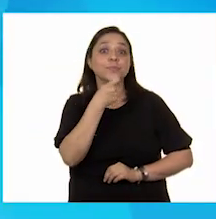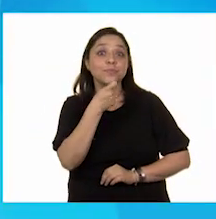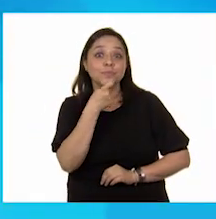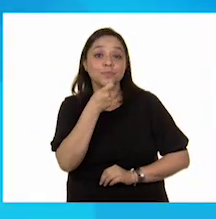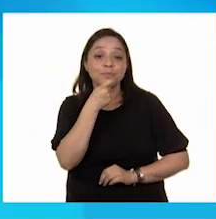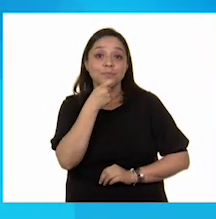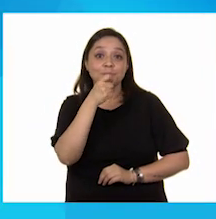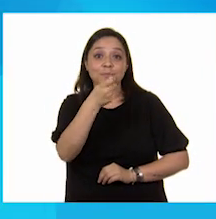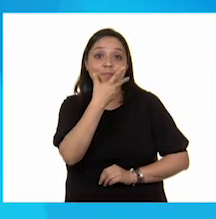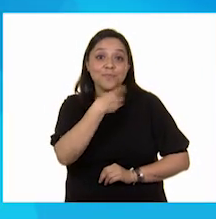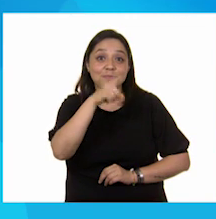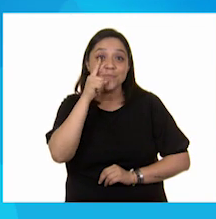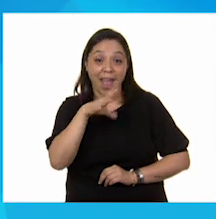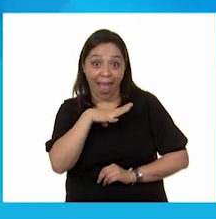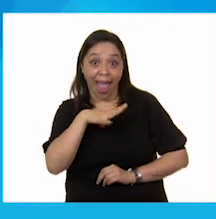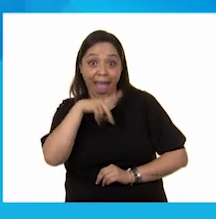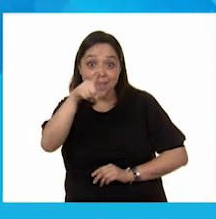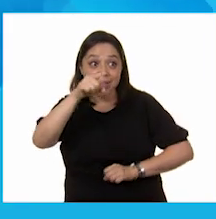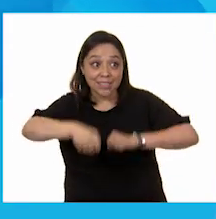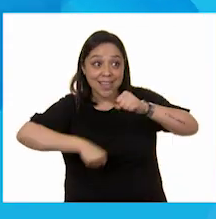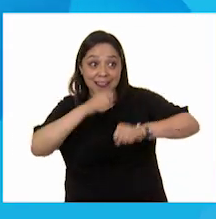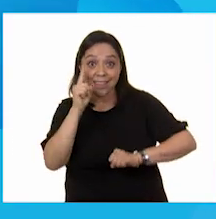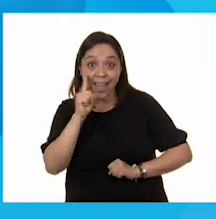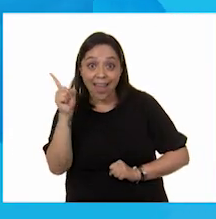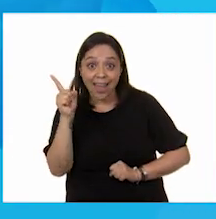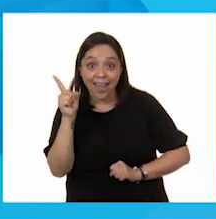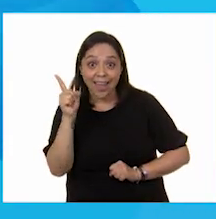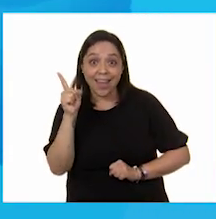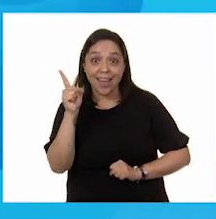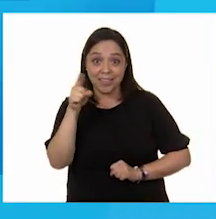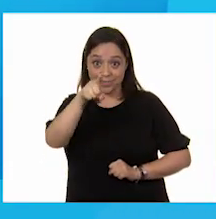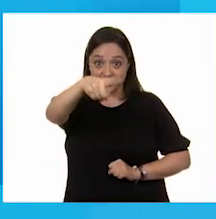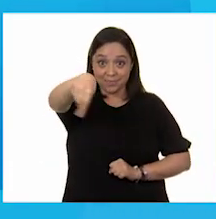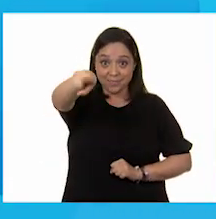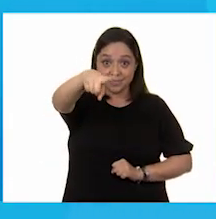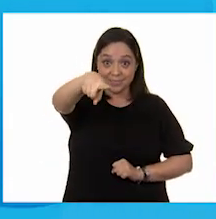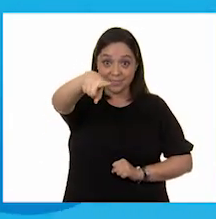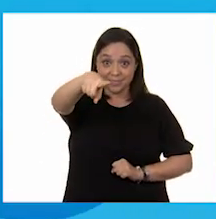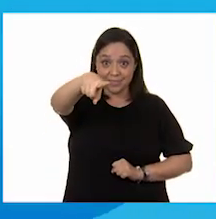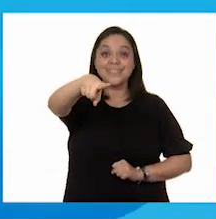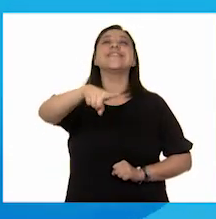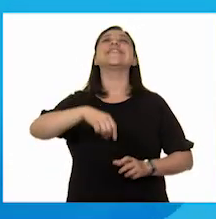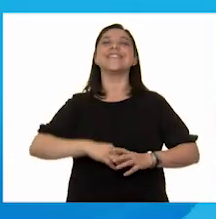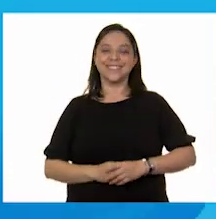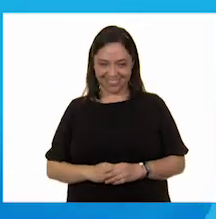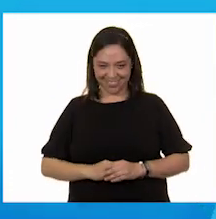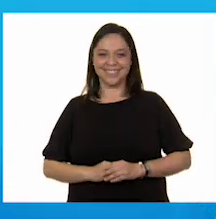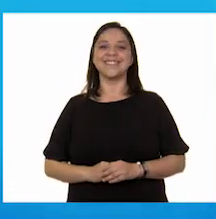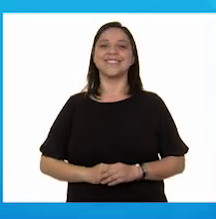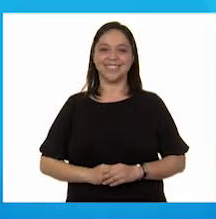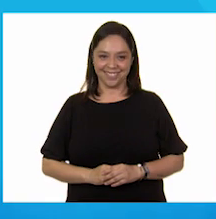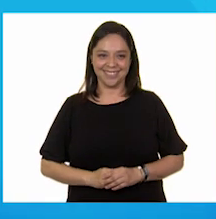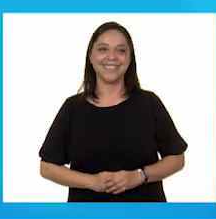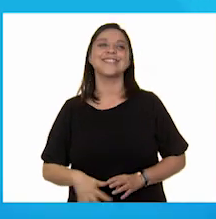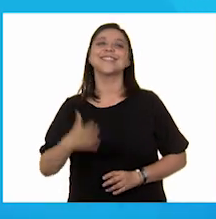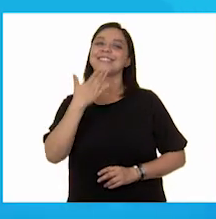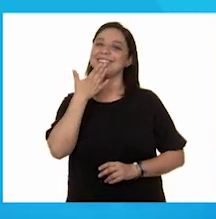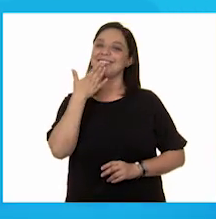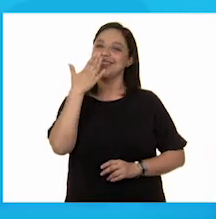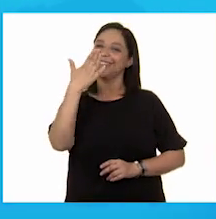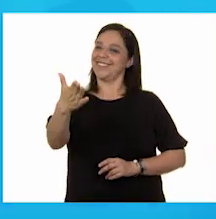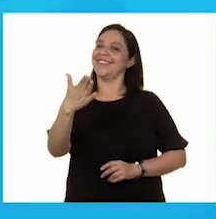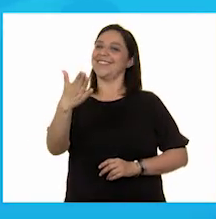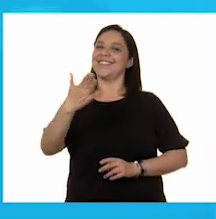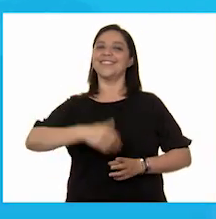bicicleta en su tablero virtual? Sí, a ver, veamos. A ver, sí. ¡Que vean, que vean! ¡Eh! ¡Sí, sí les tocó!